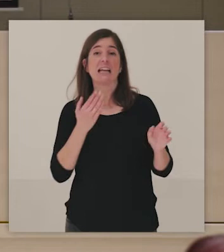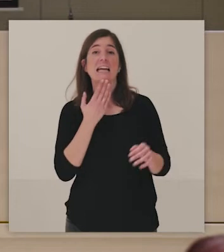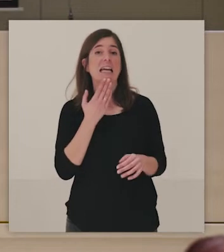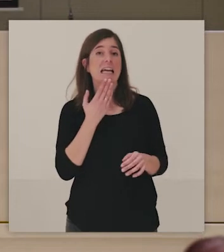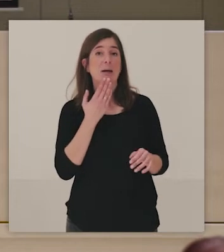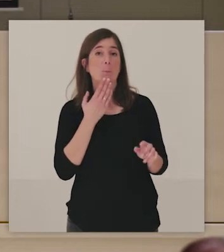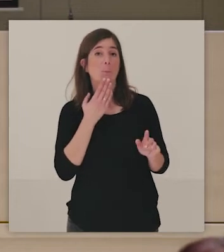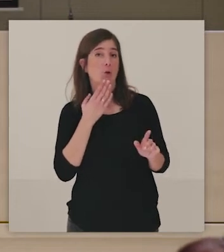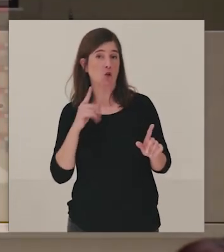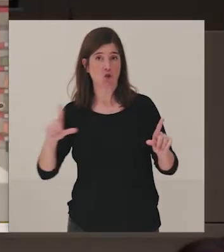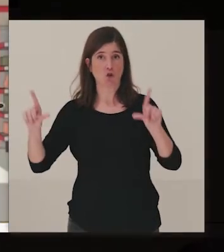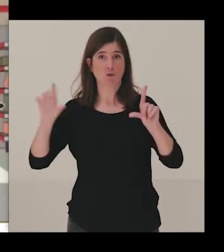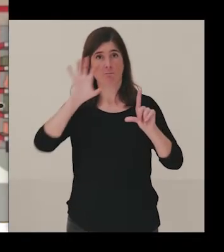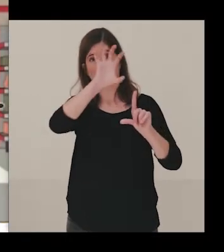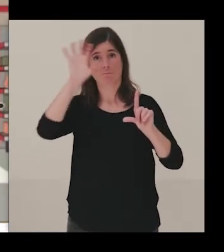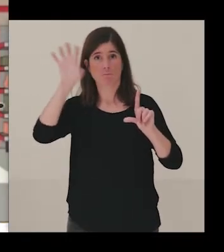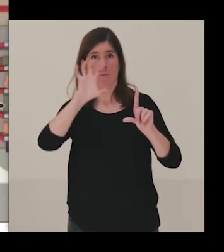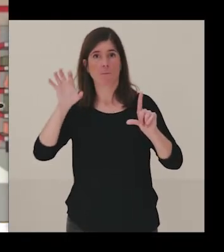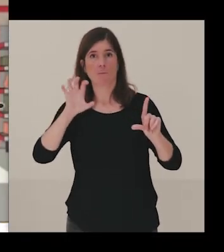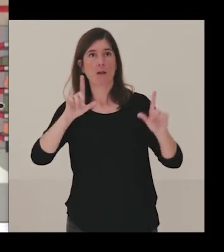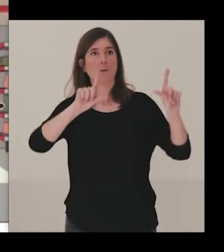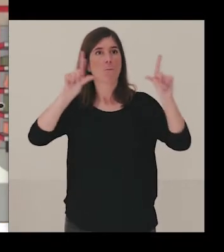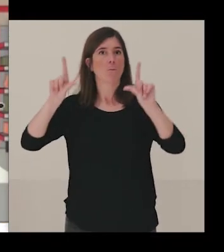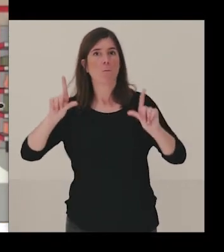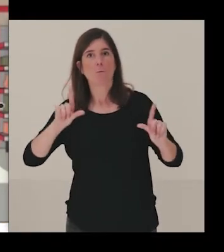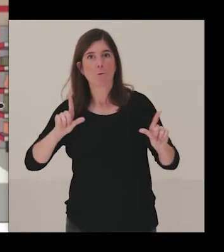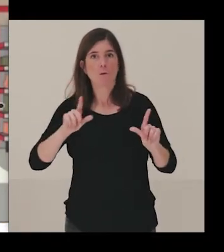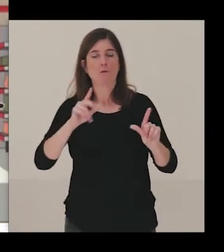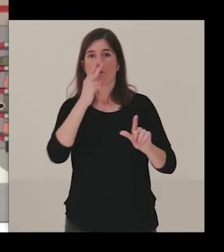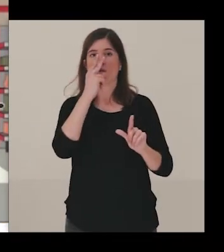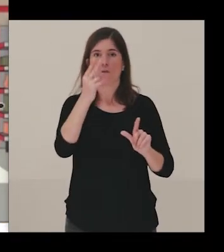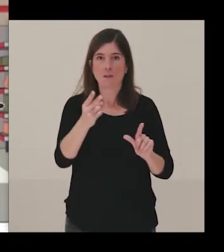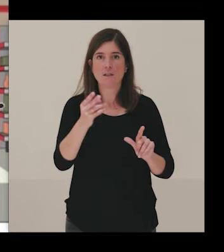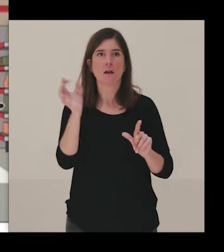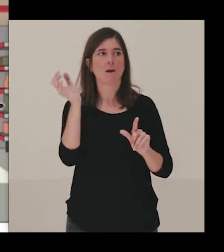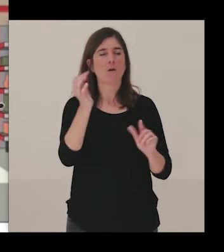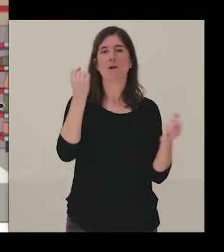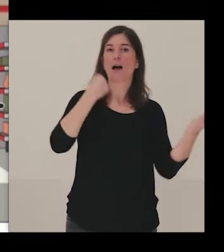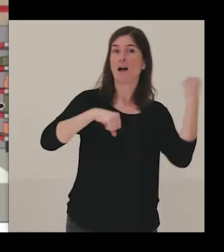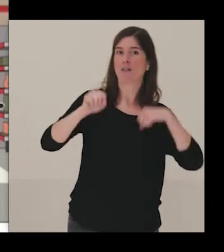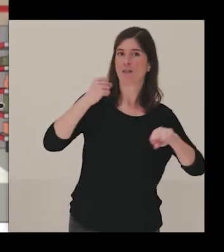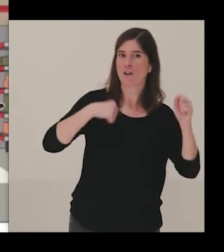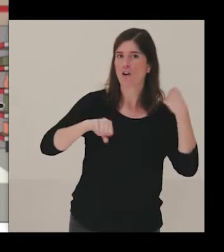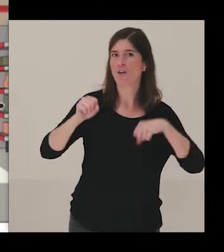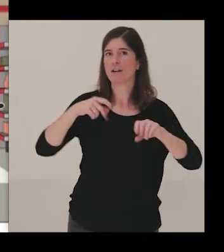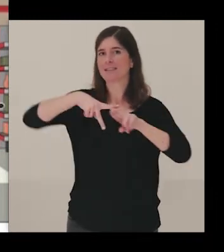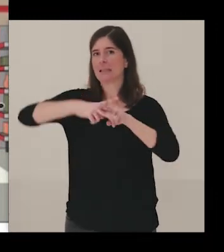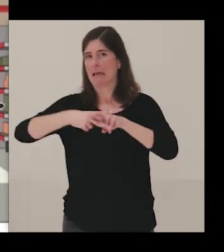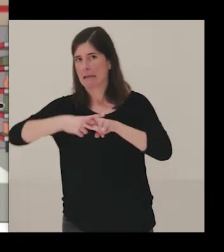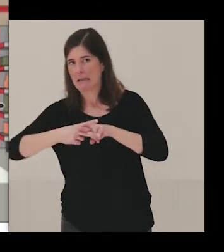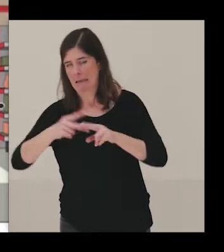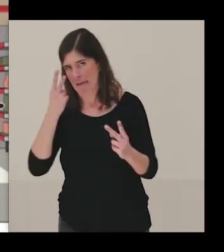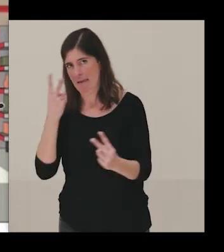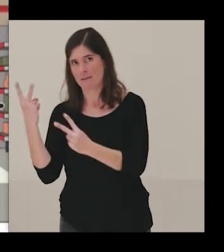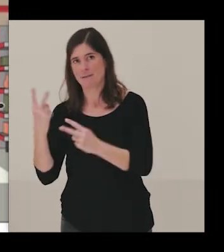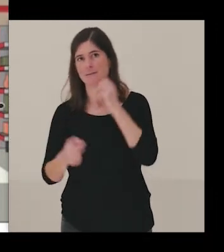aquí tenéis también ejemplos de obras que se ven en la visita y acciones o dinámicas de